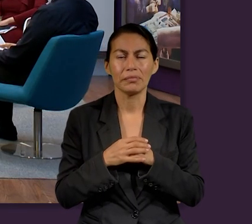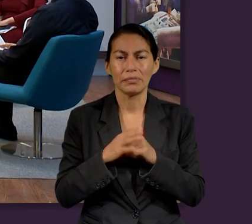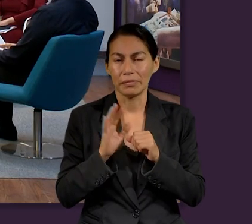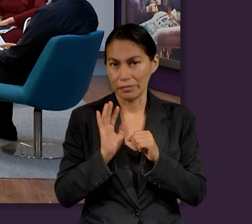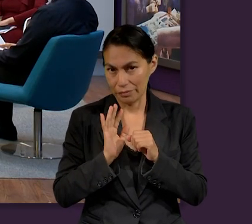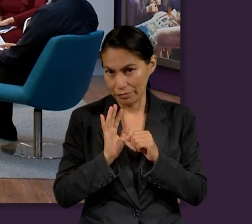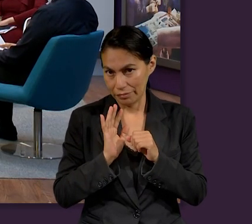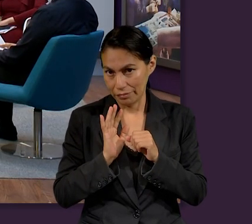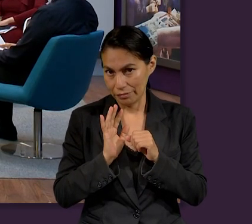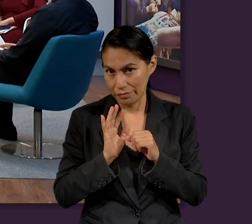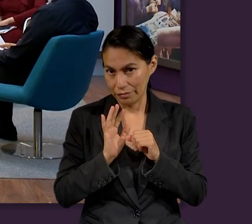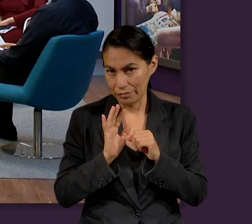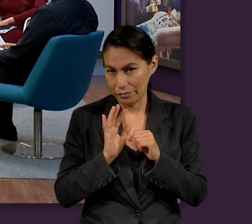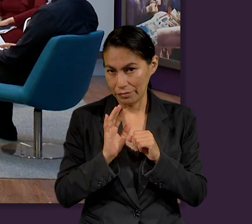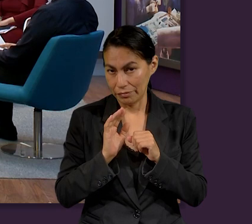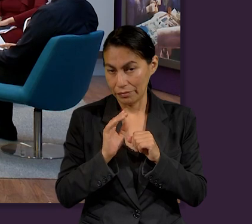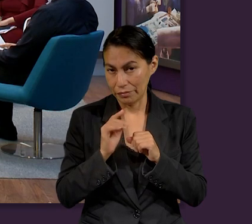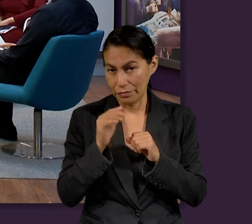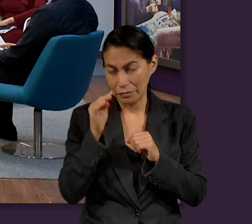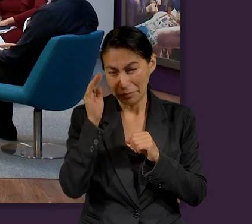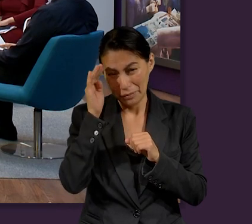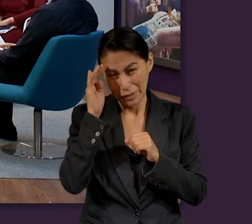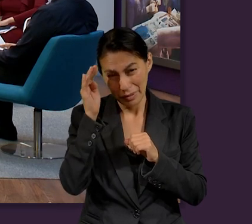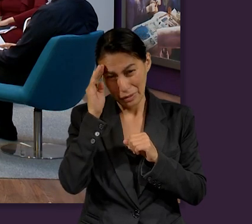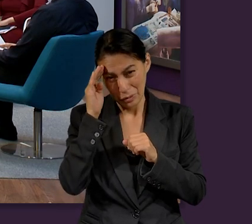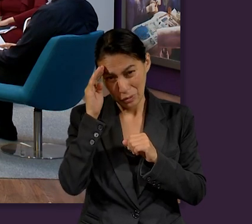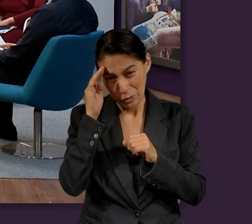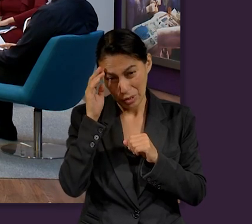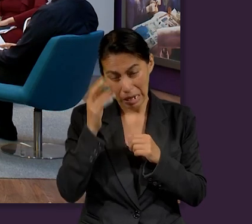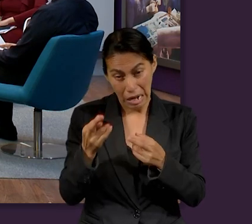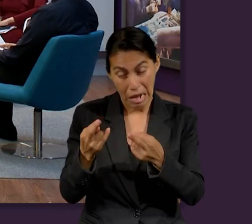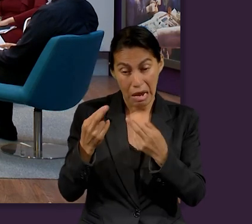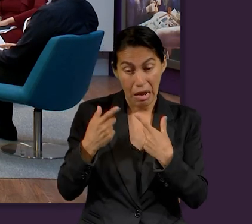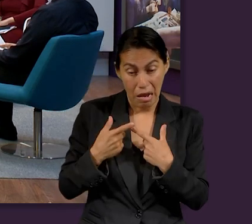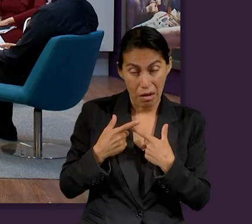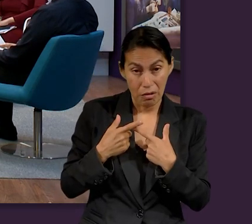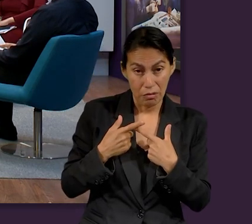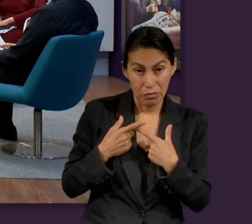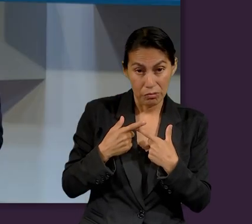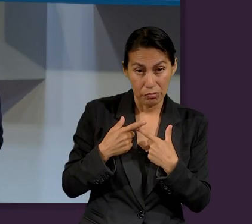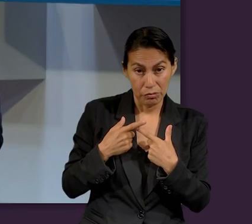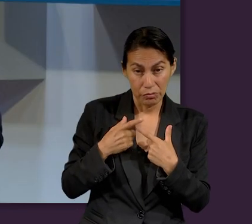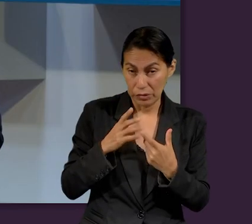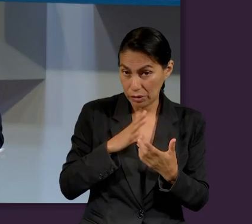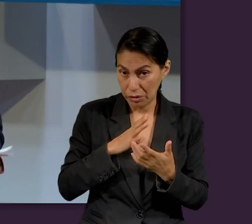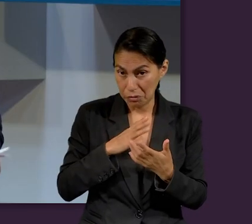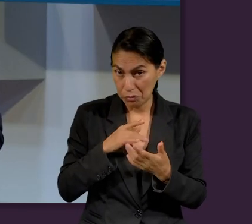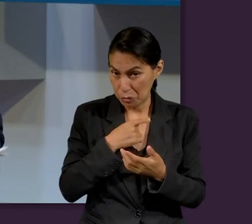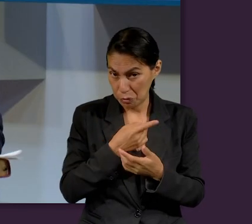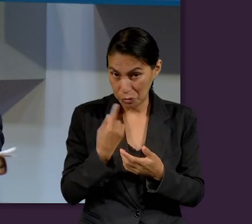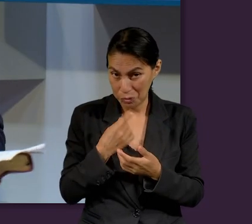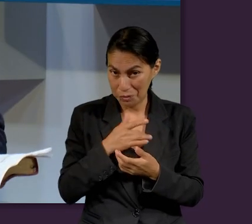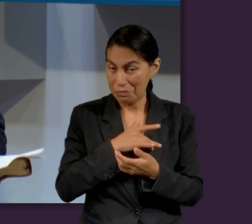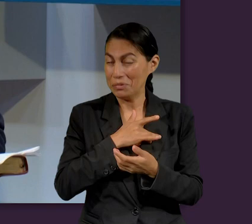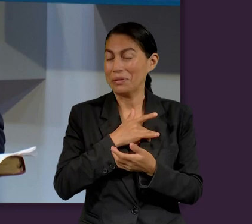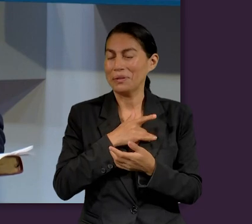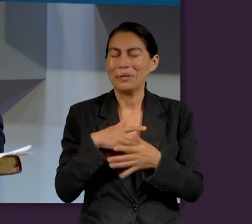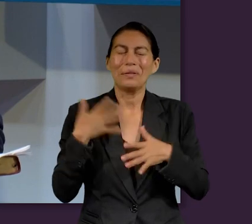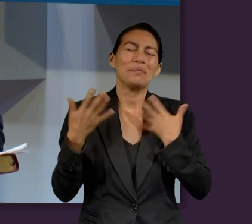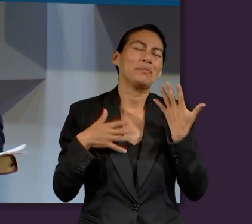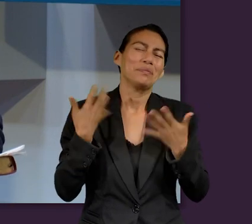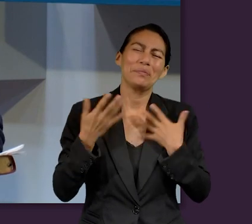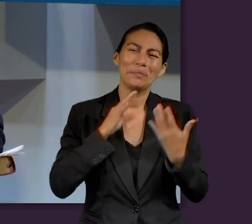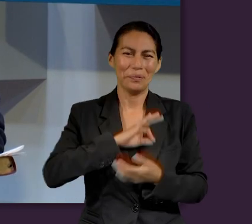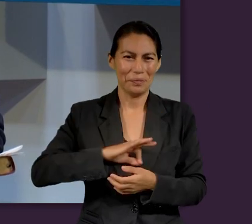Creo que más de alguna ocasión cuando hemos recibido regalos, pues nos sentimos felices, ¿no es cierto?